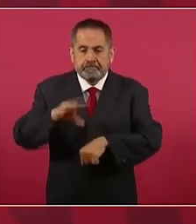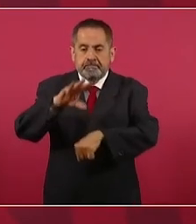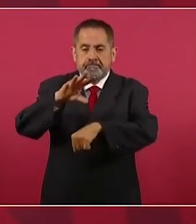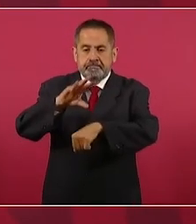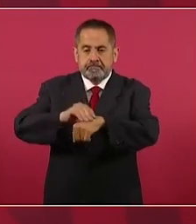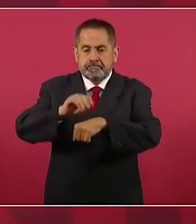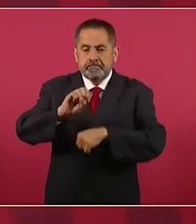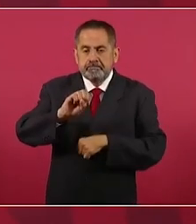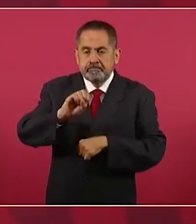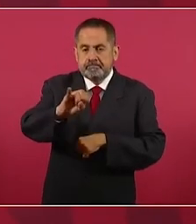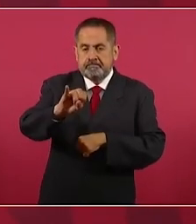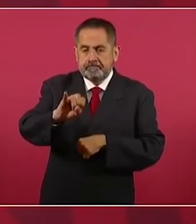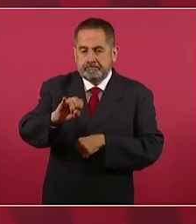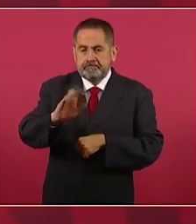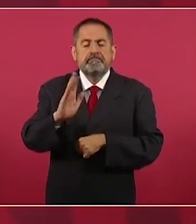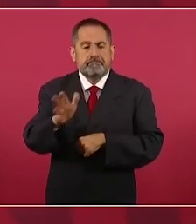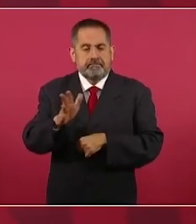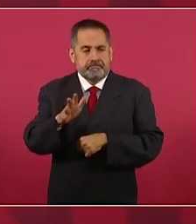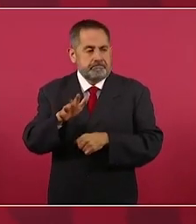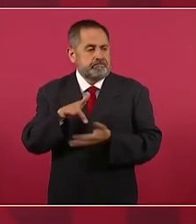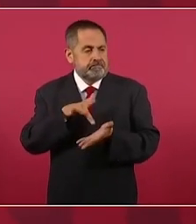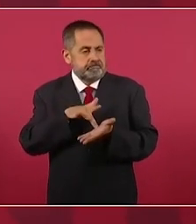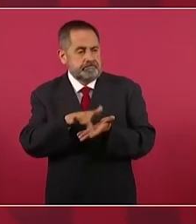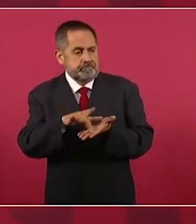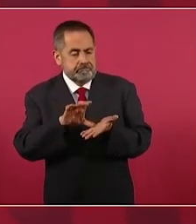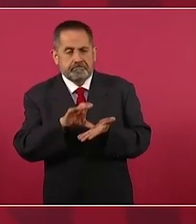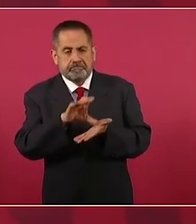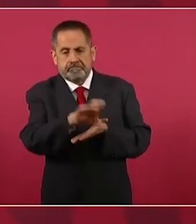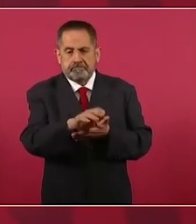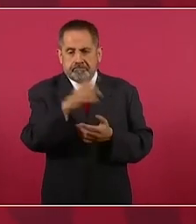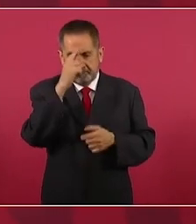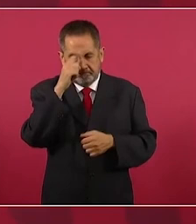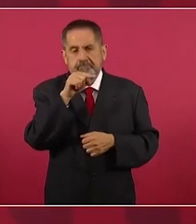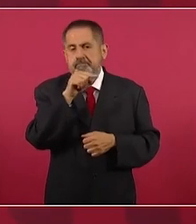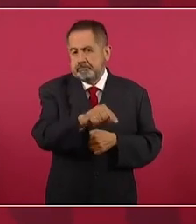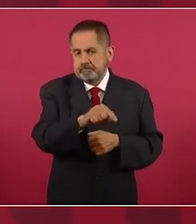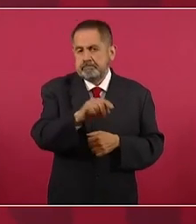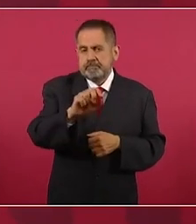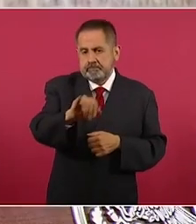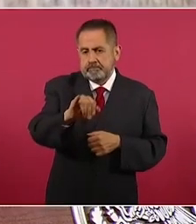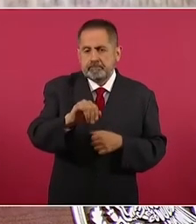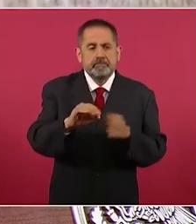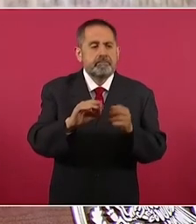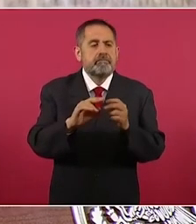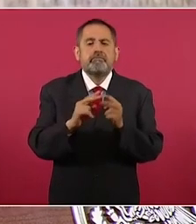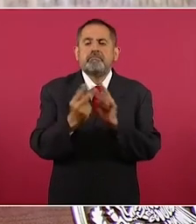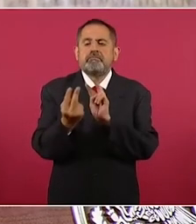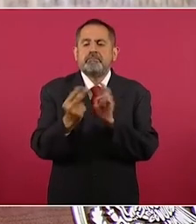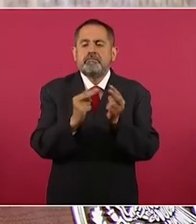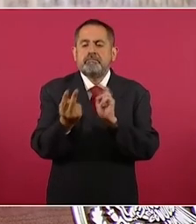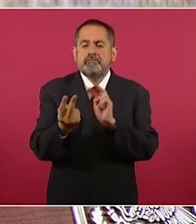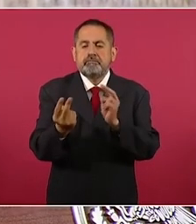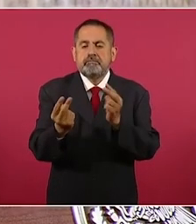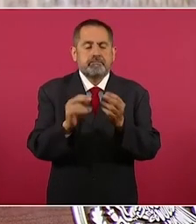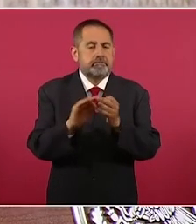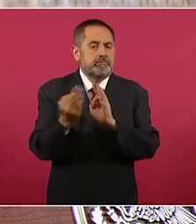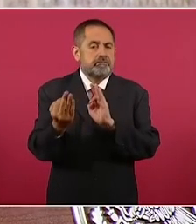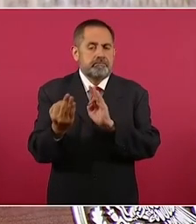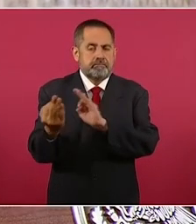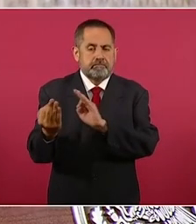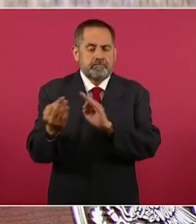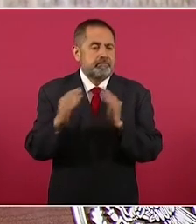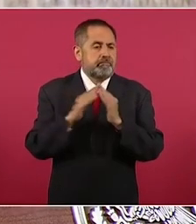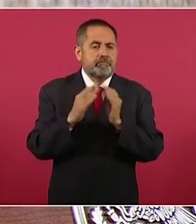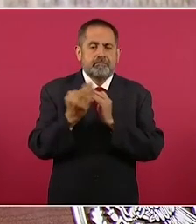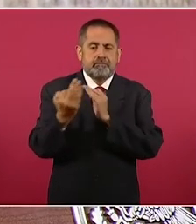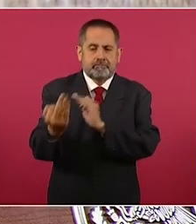el apoyo a los vecinos, se llegó